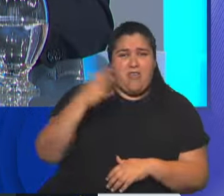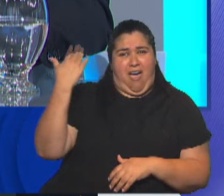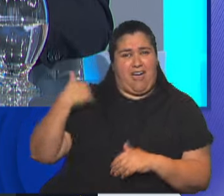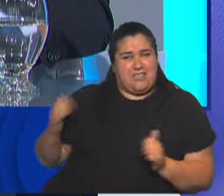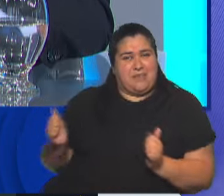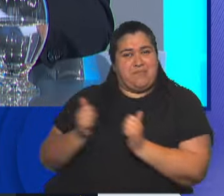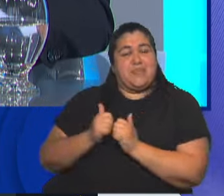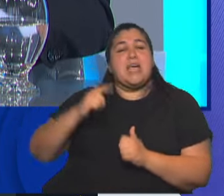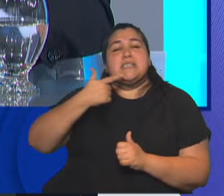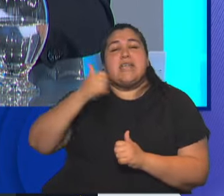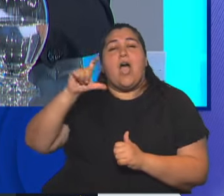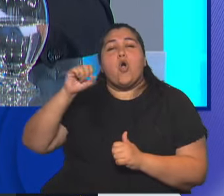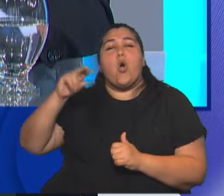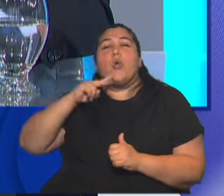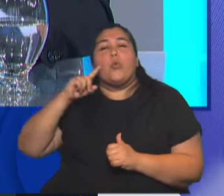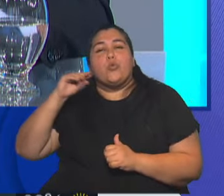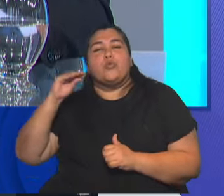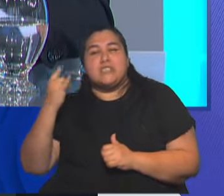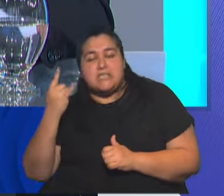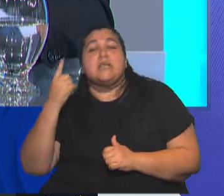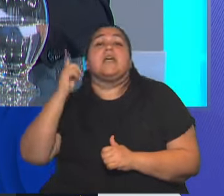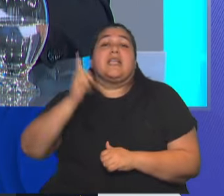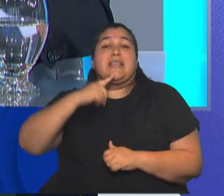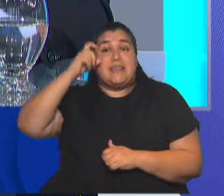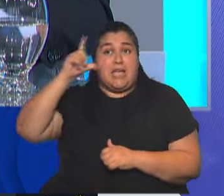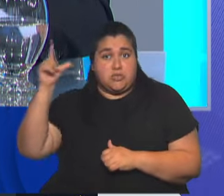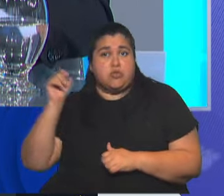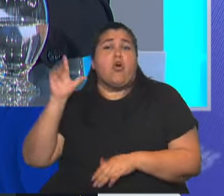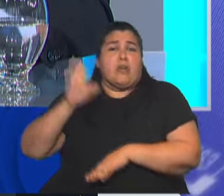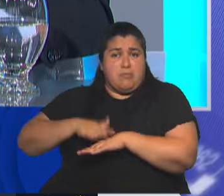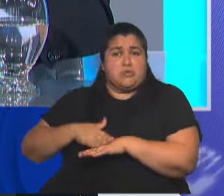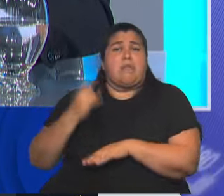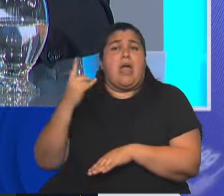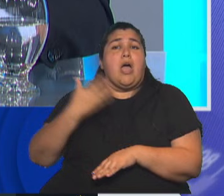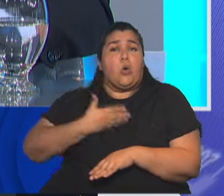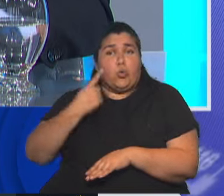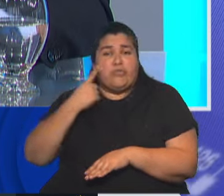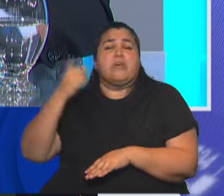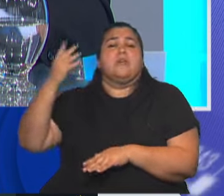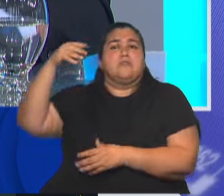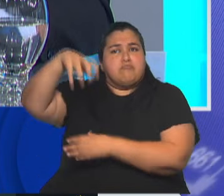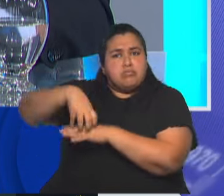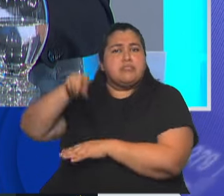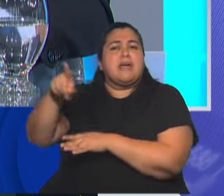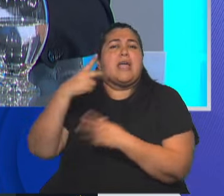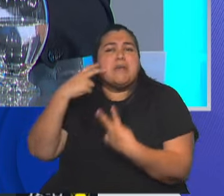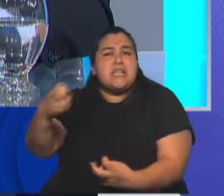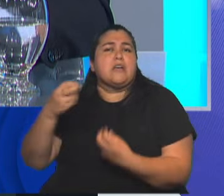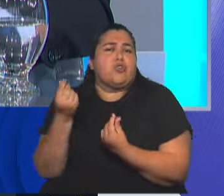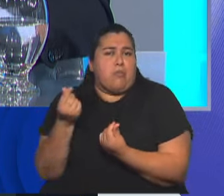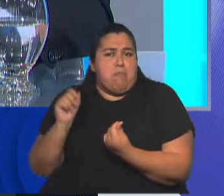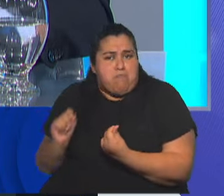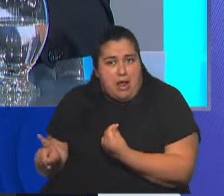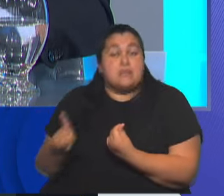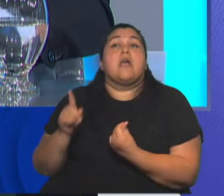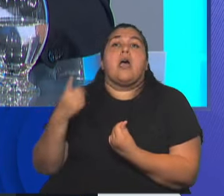Yacobucci y el doctor Manuel Tecio, que son los encargados de la UIF, Unidad de Investigación Financiera. Y vamos tras el dinero de